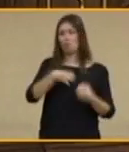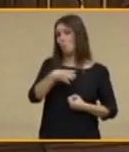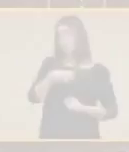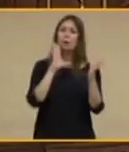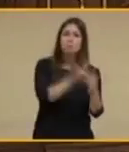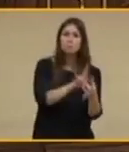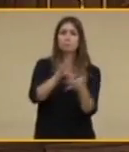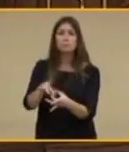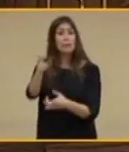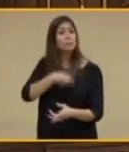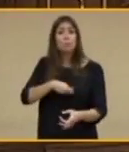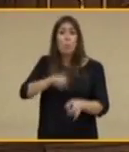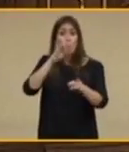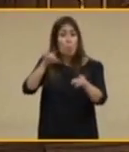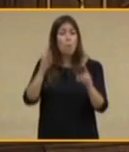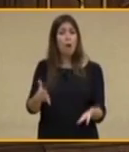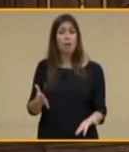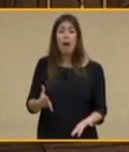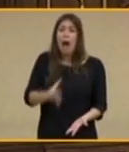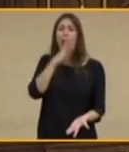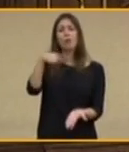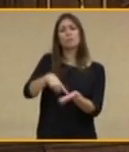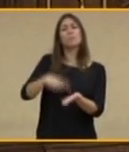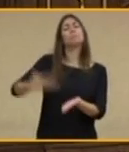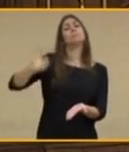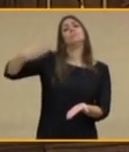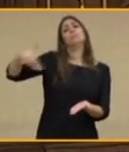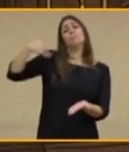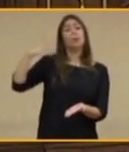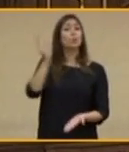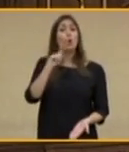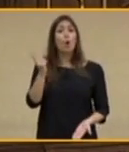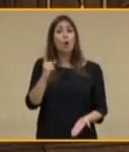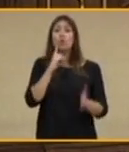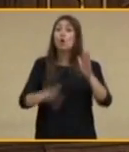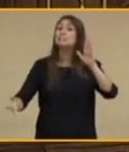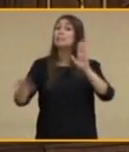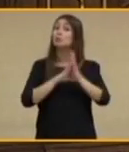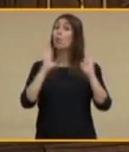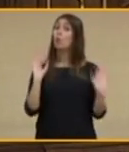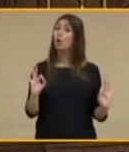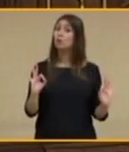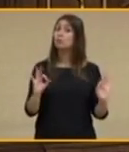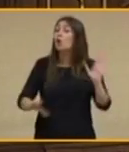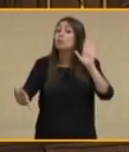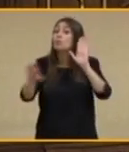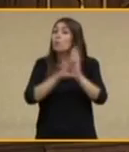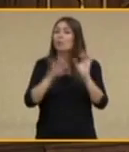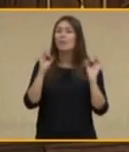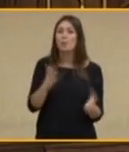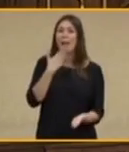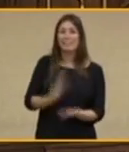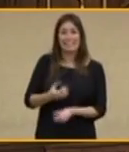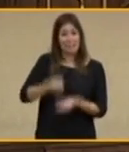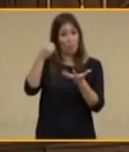Constitución. De nada sirve apelar al pasado, porque las Constituciones son como los testamentos, señorías.